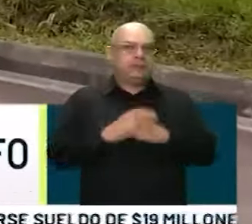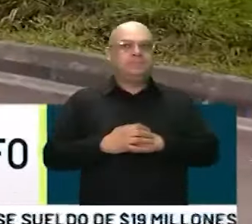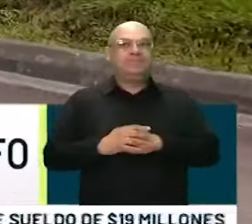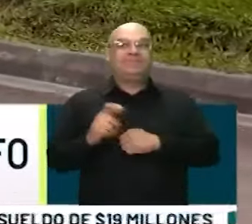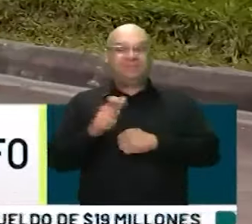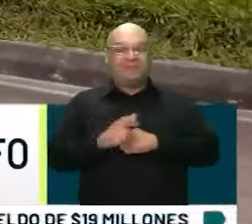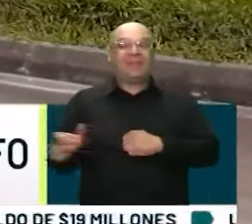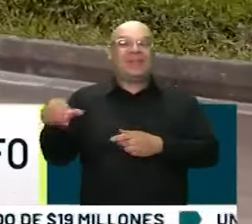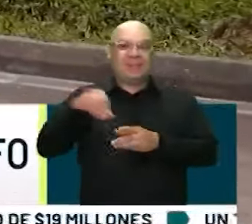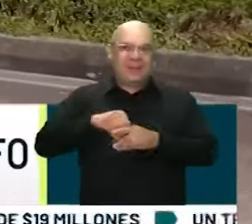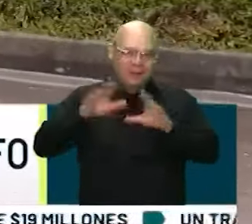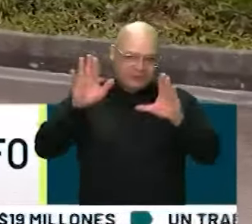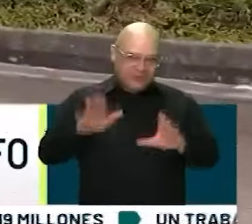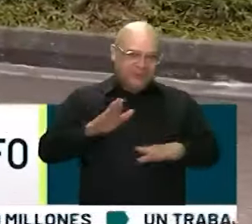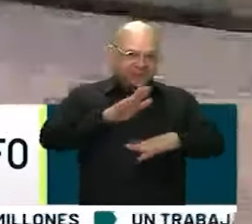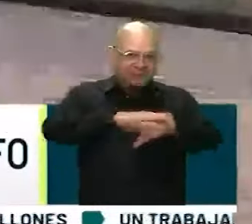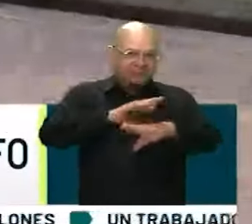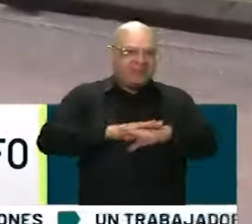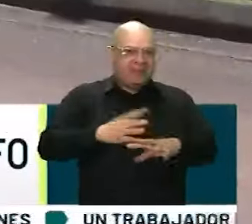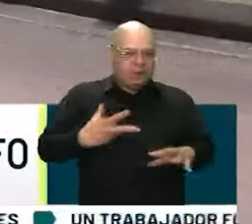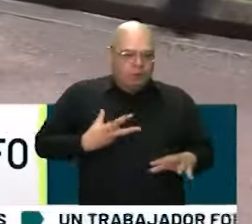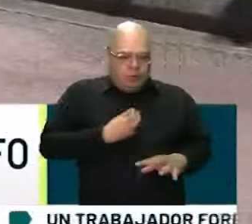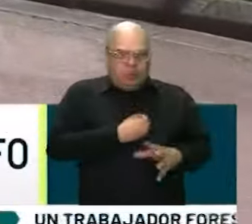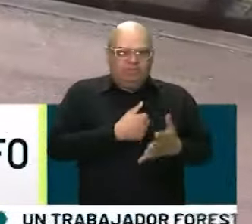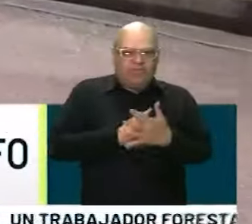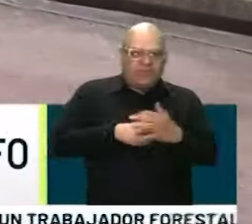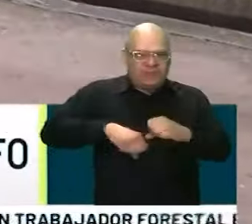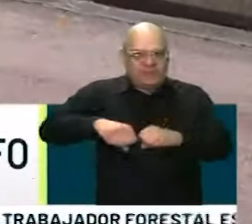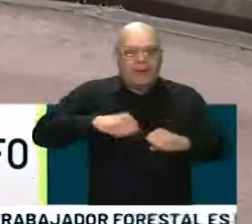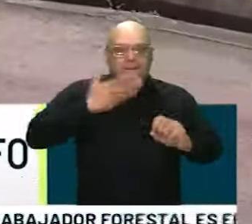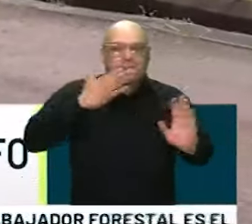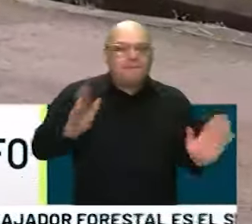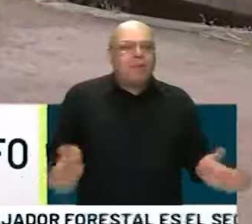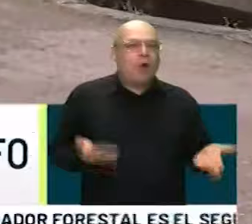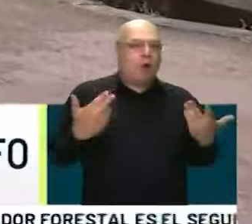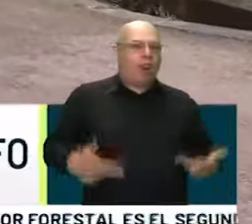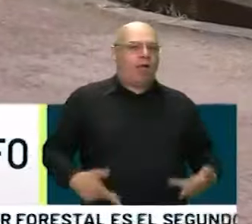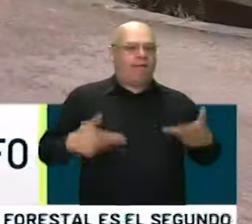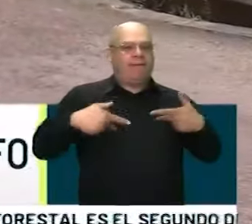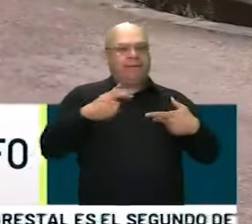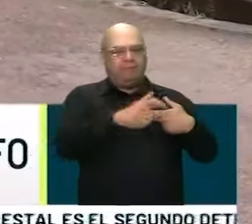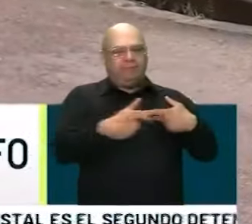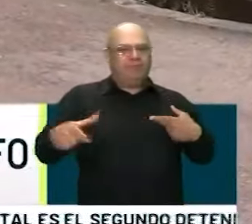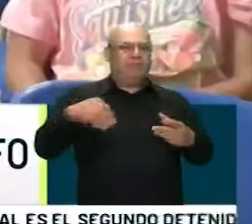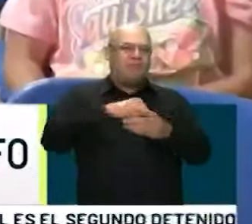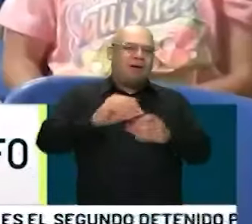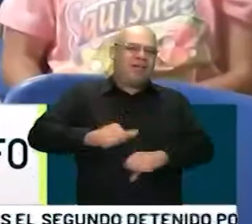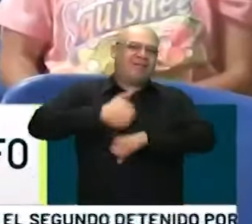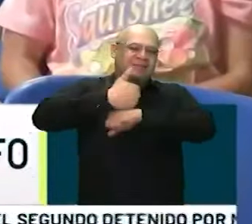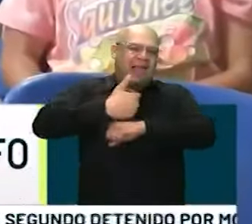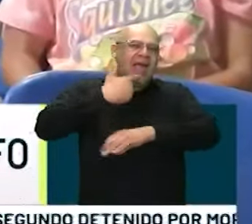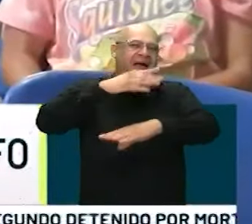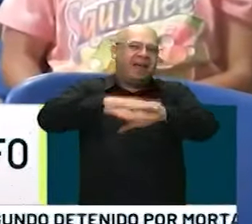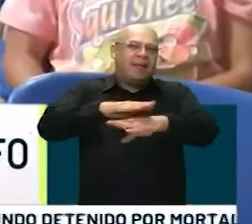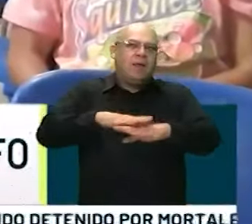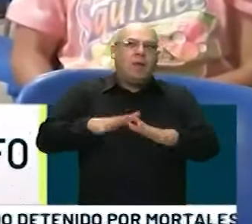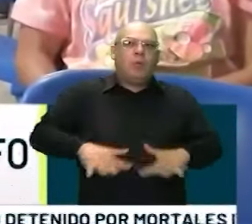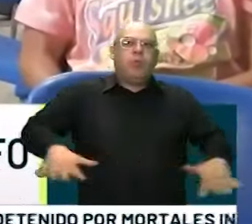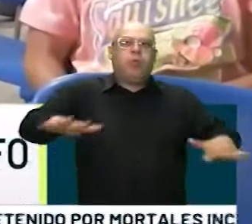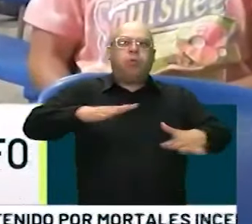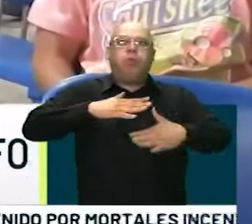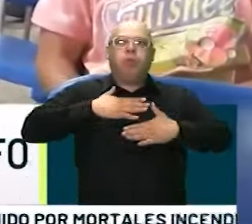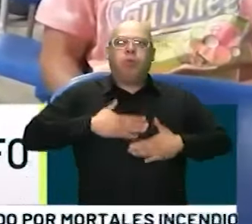aseguran que están trabajando para mejorar las condiciones de vida de los internos y garantizar un entorno más seguro y